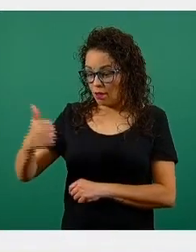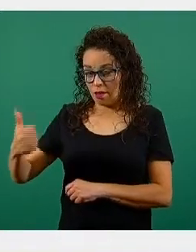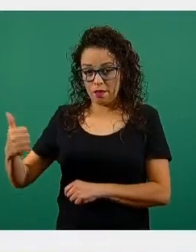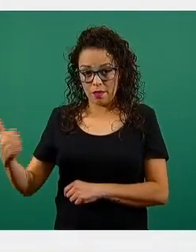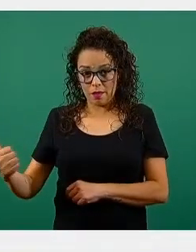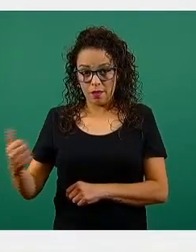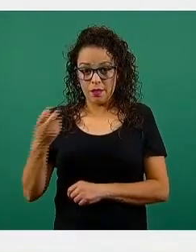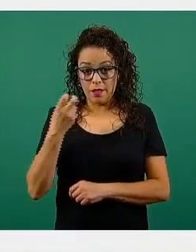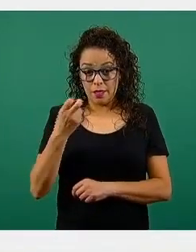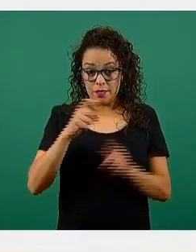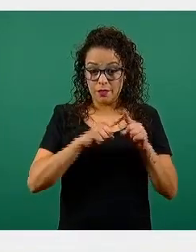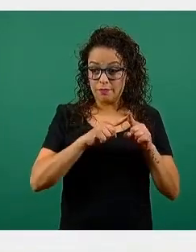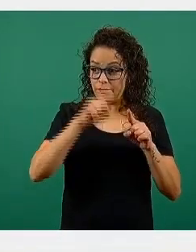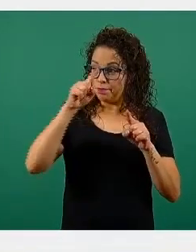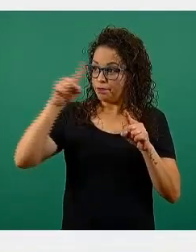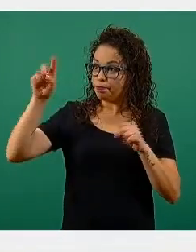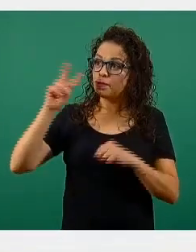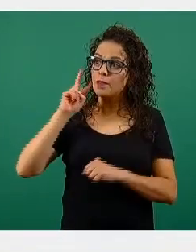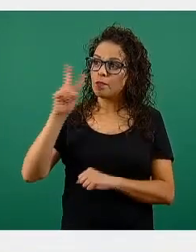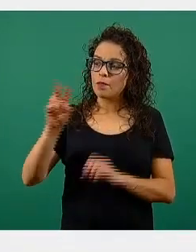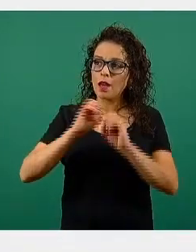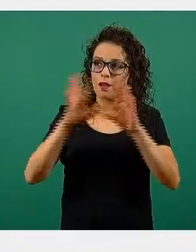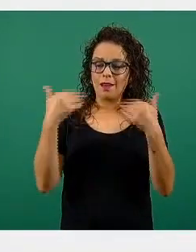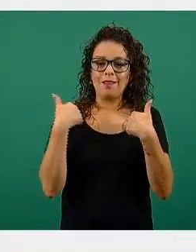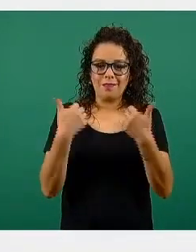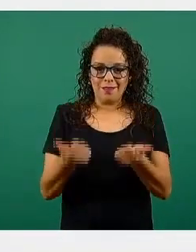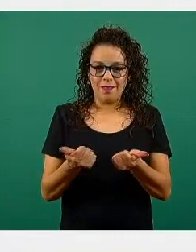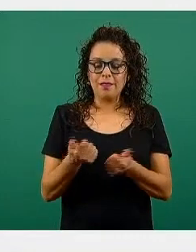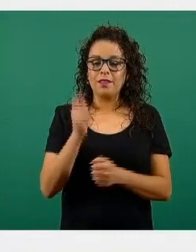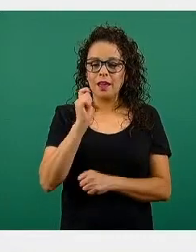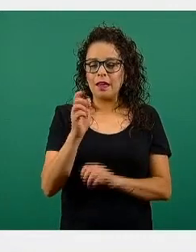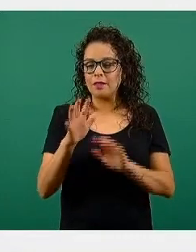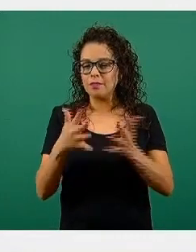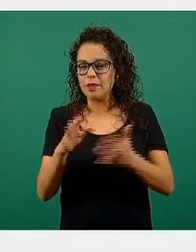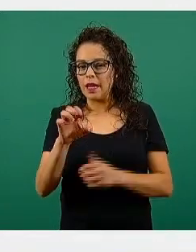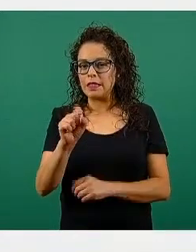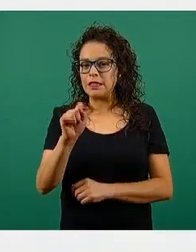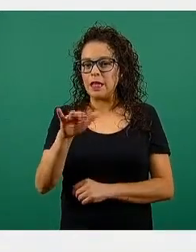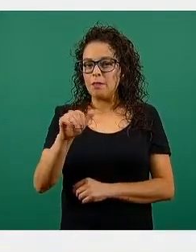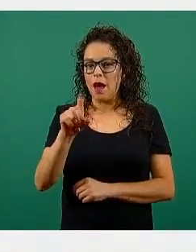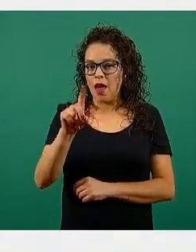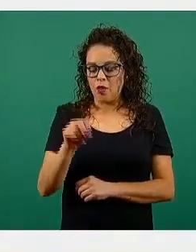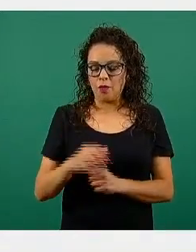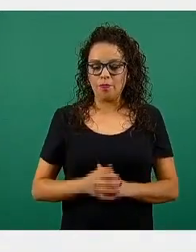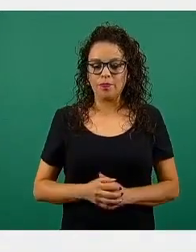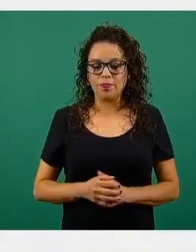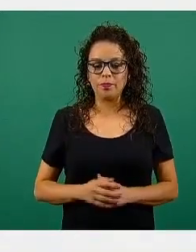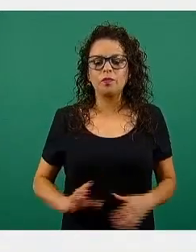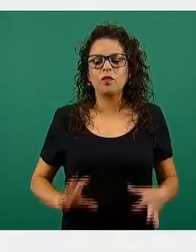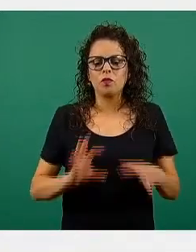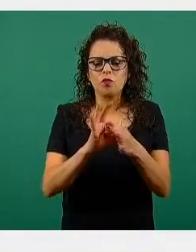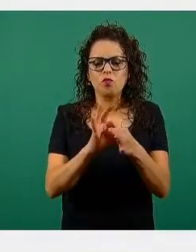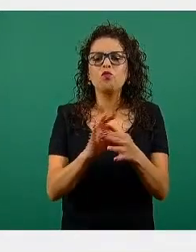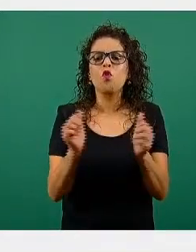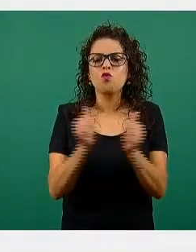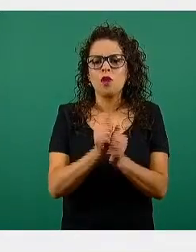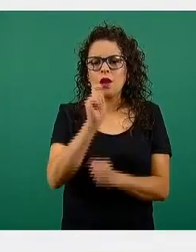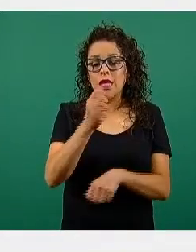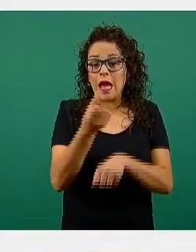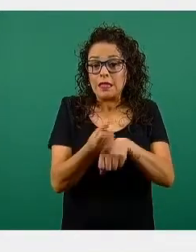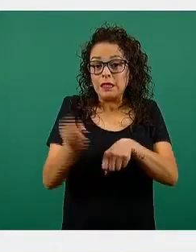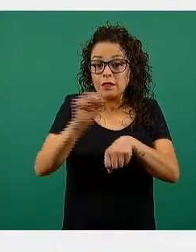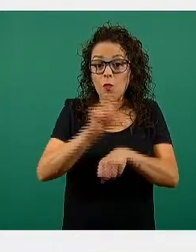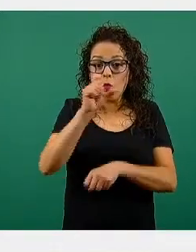de esta gráfica son el número de casos estimados, de acuerdo a la semana en la que iniciaron los